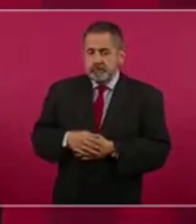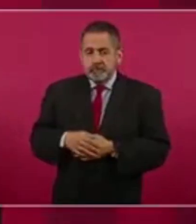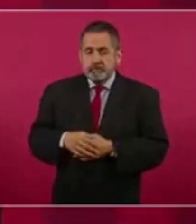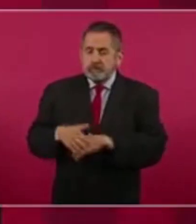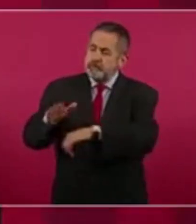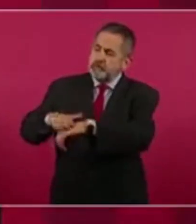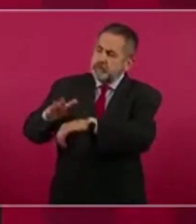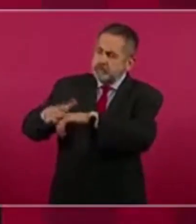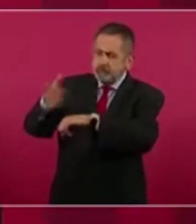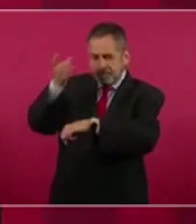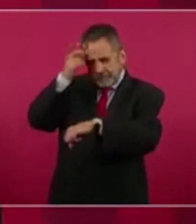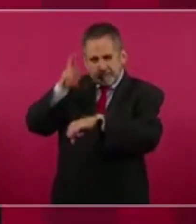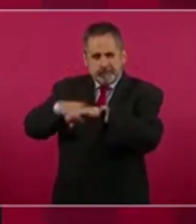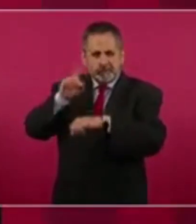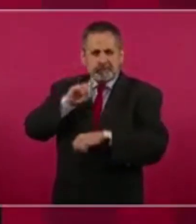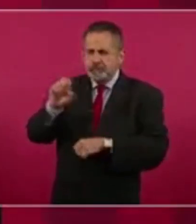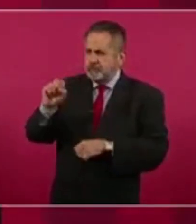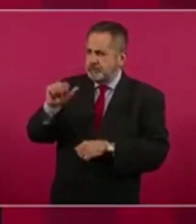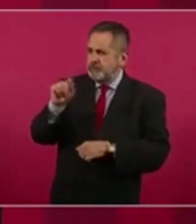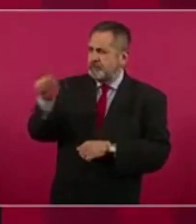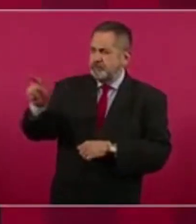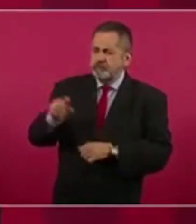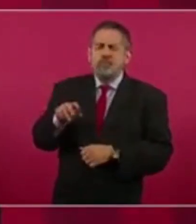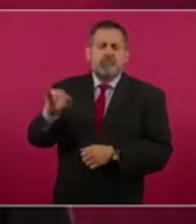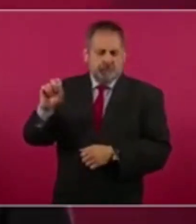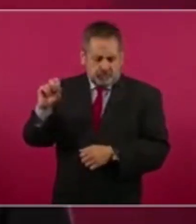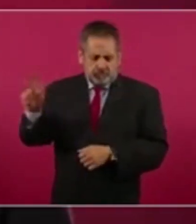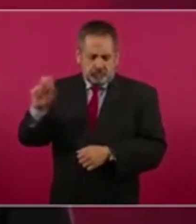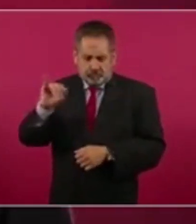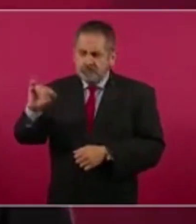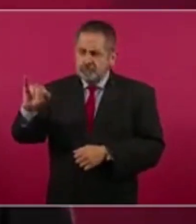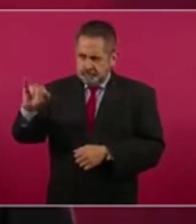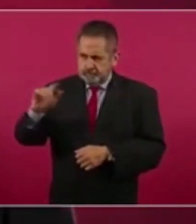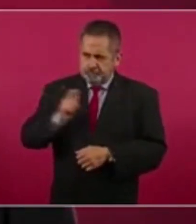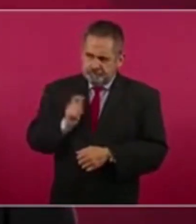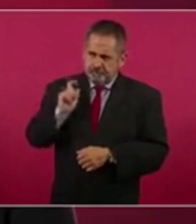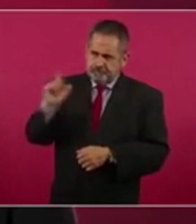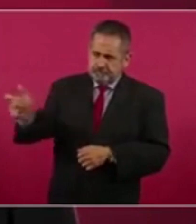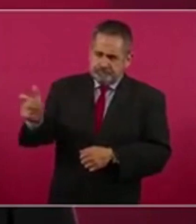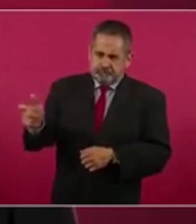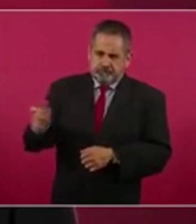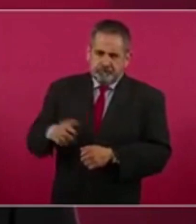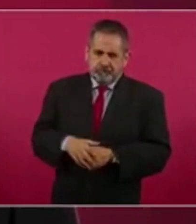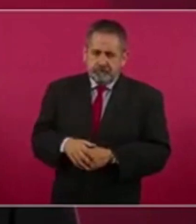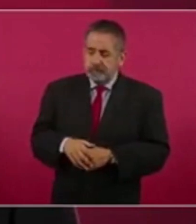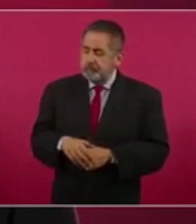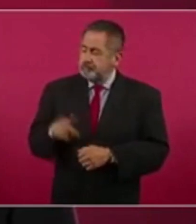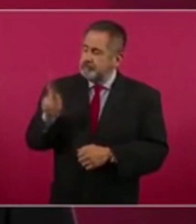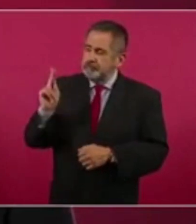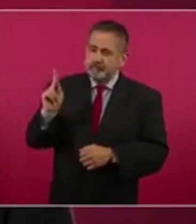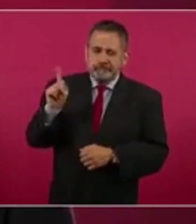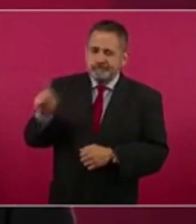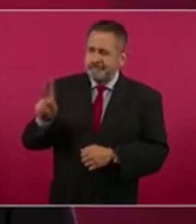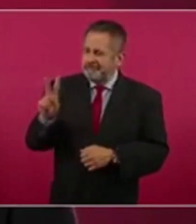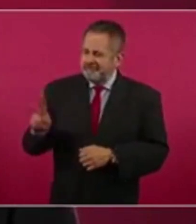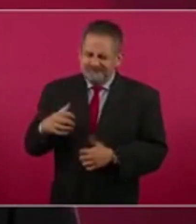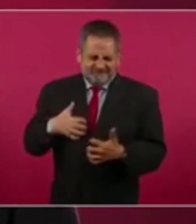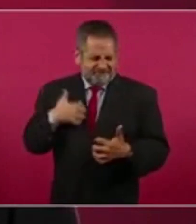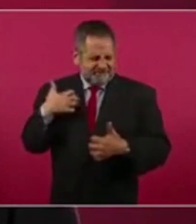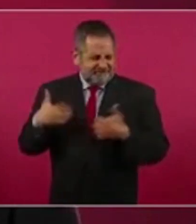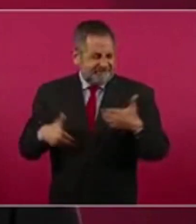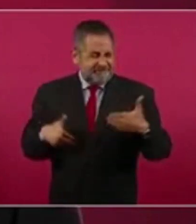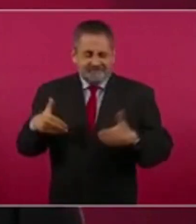SAT, los voy a pagar, pero lo que más me molesta